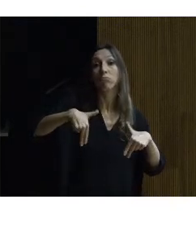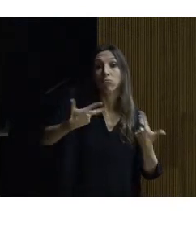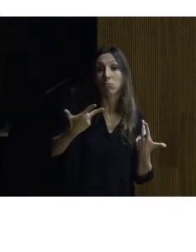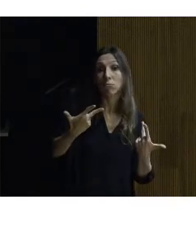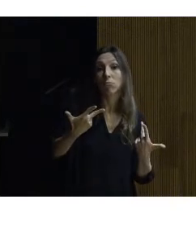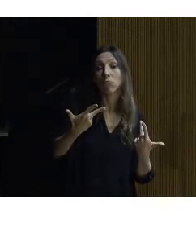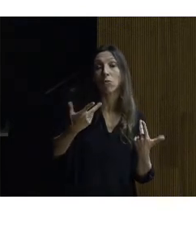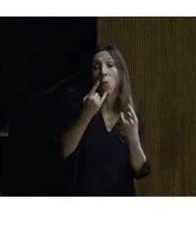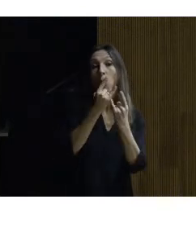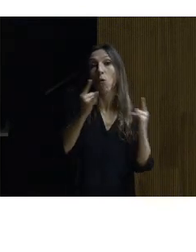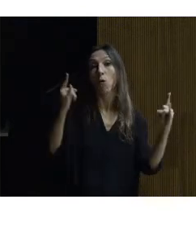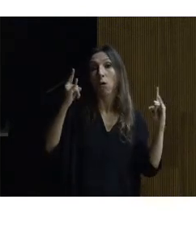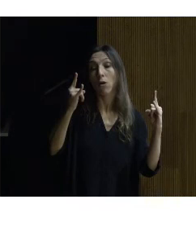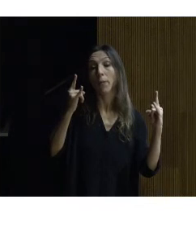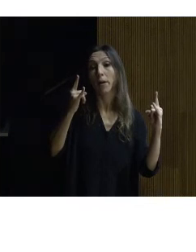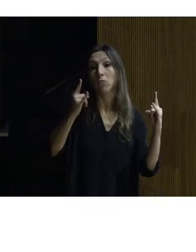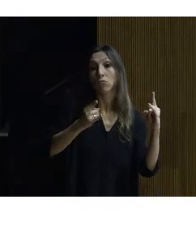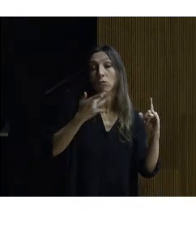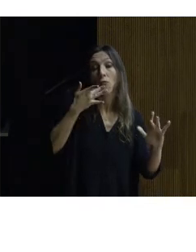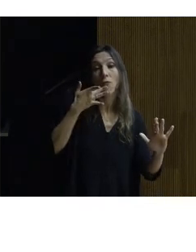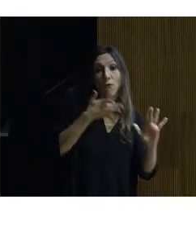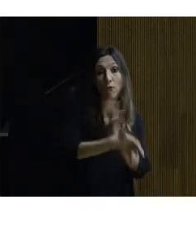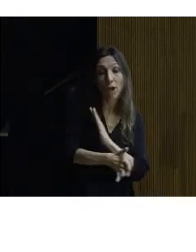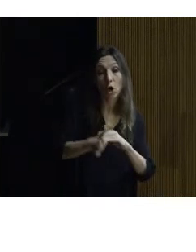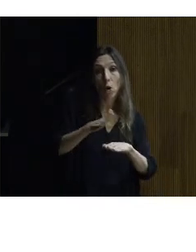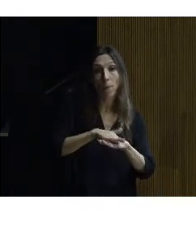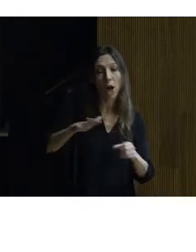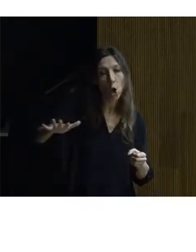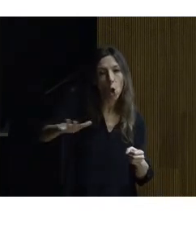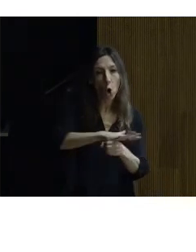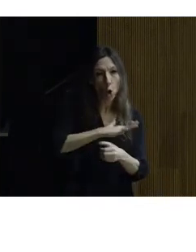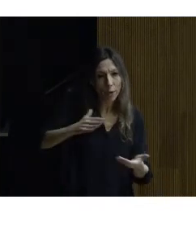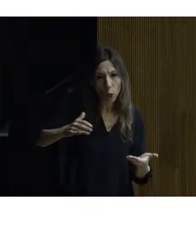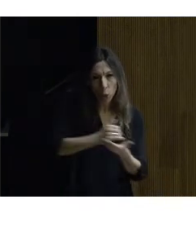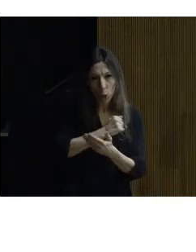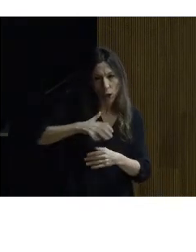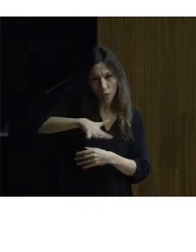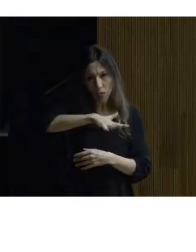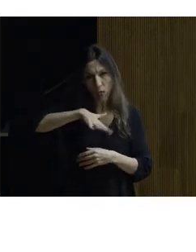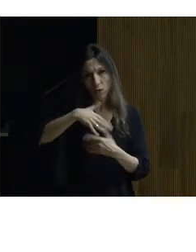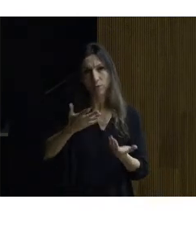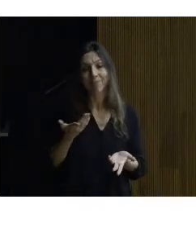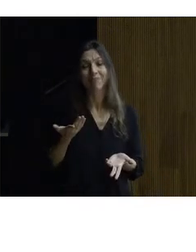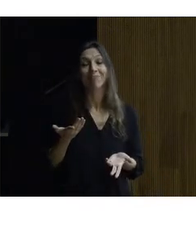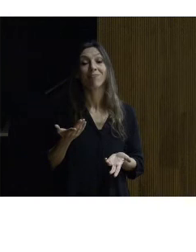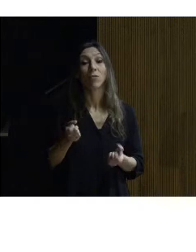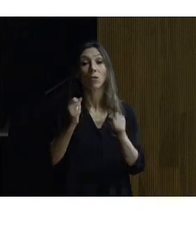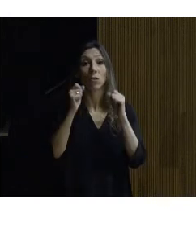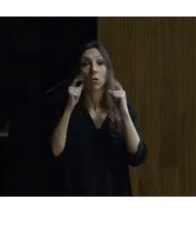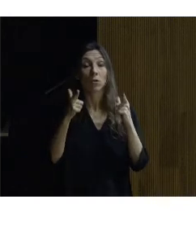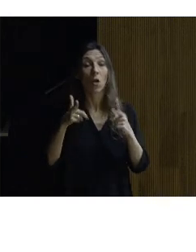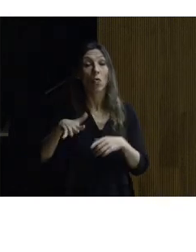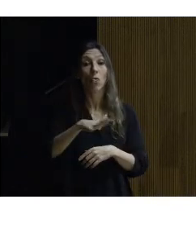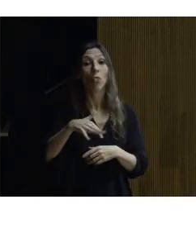el bucle magnético fijo para cubrir toda la superficie todo el aforo y lo que vimos era que el patio de